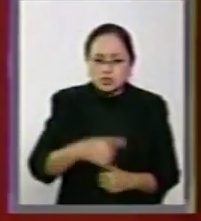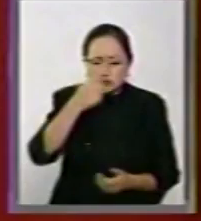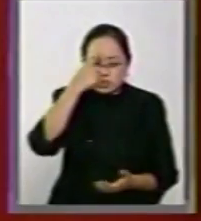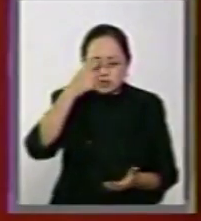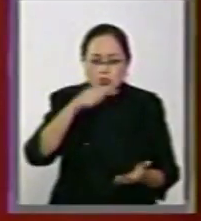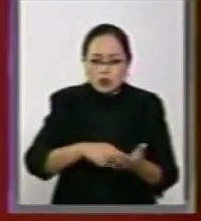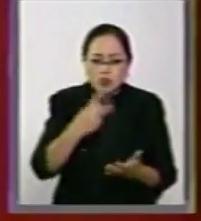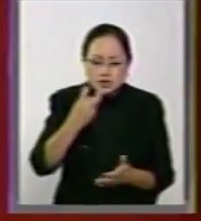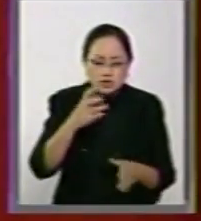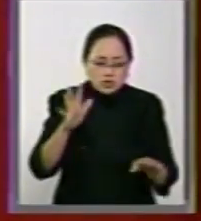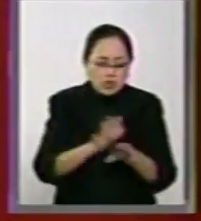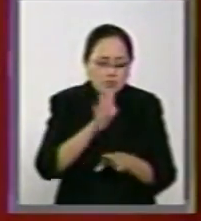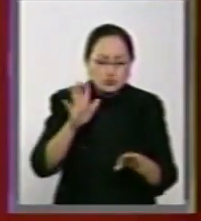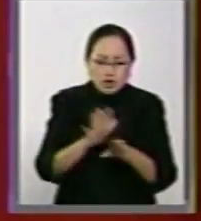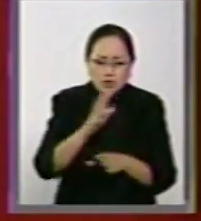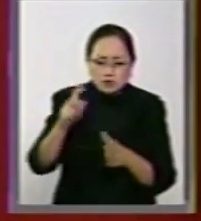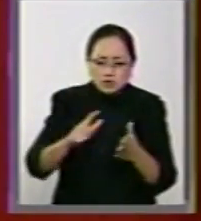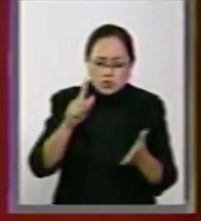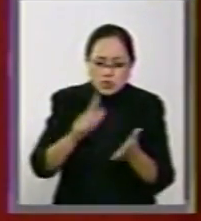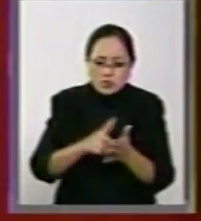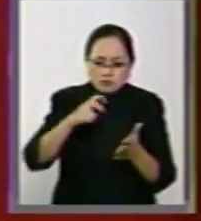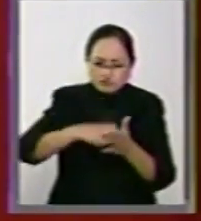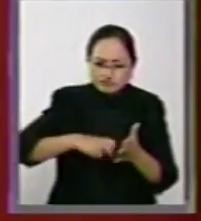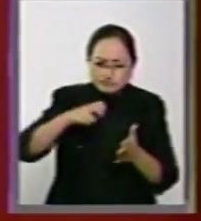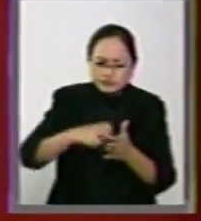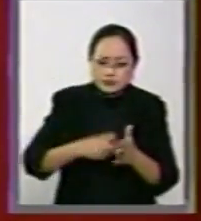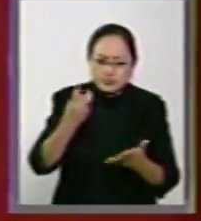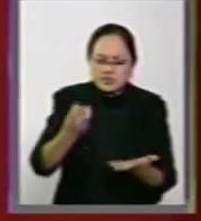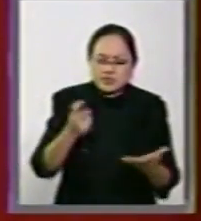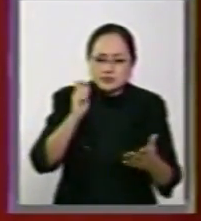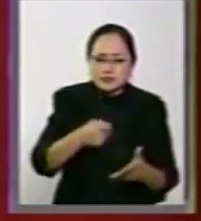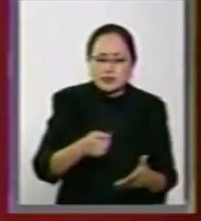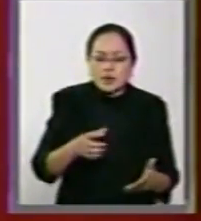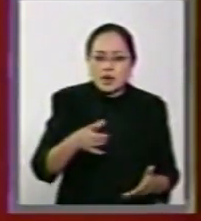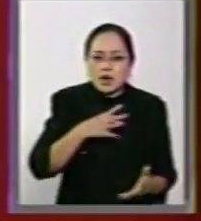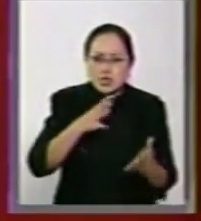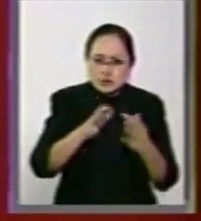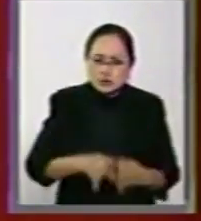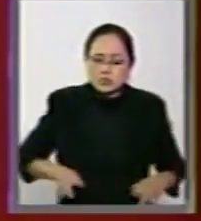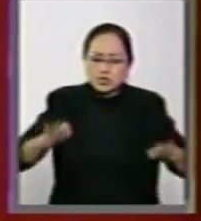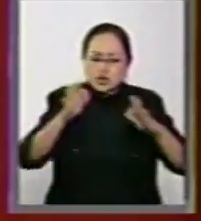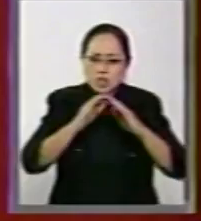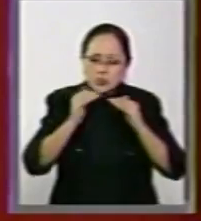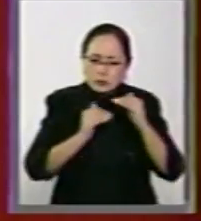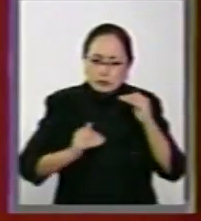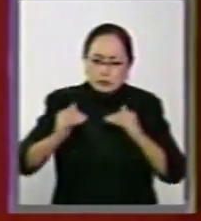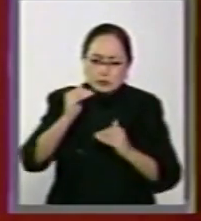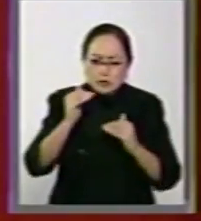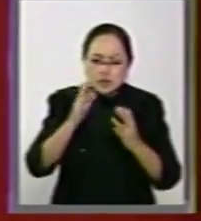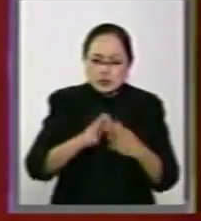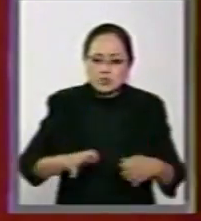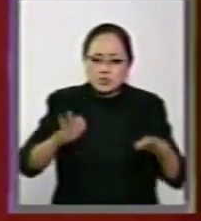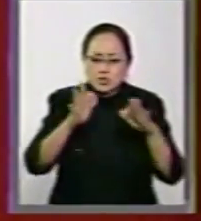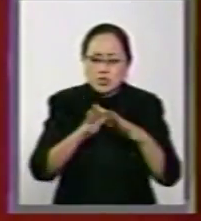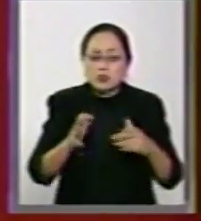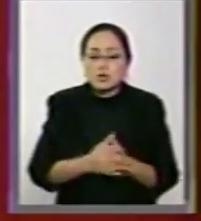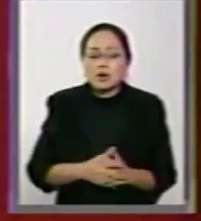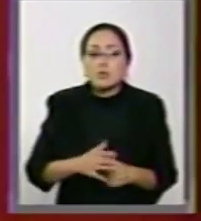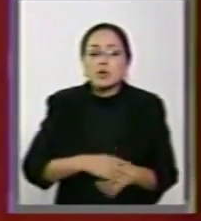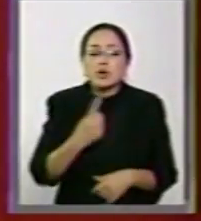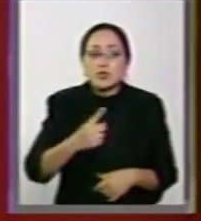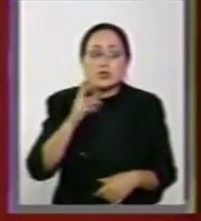reforma reviste una importancia superior, porque estamos viendo en esta